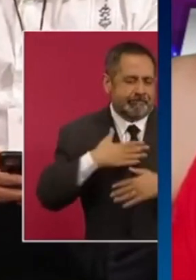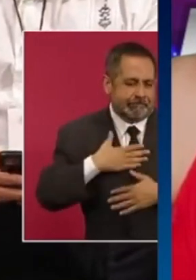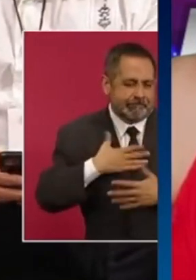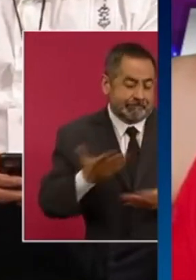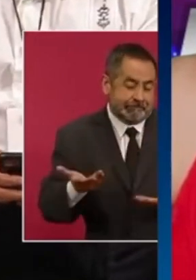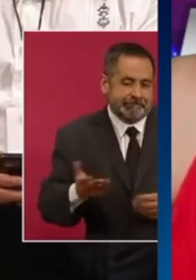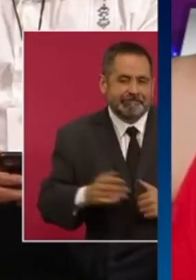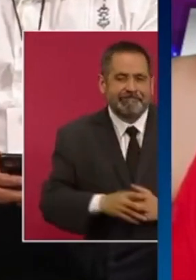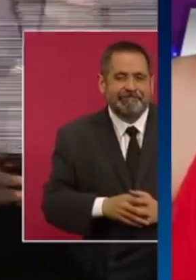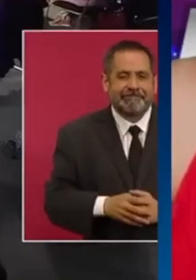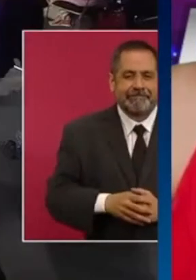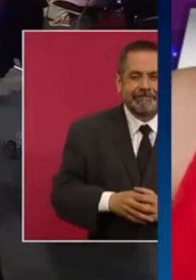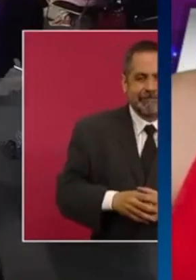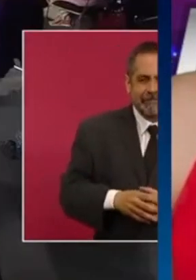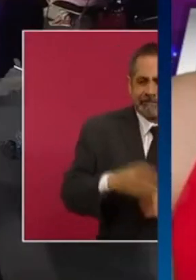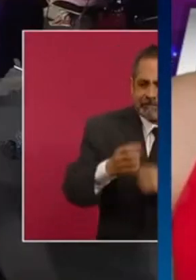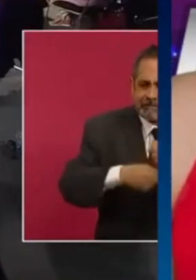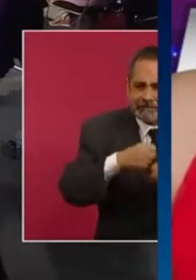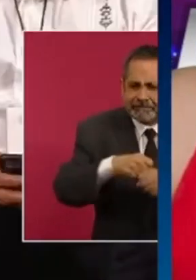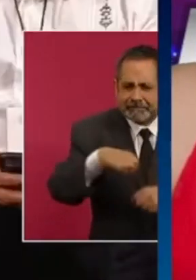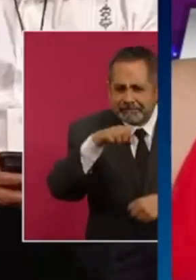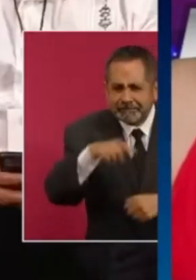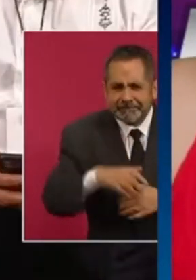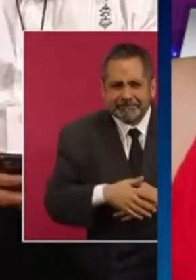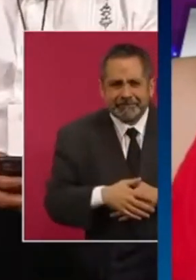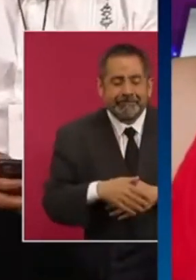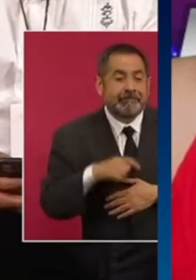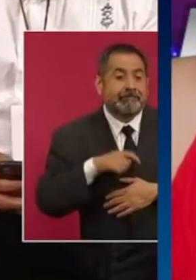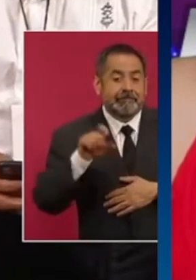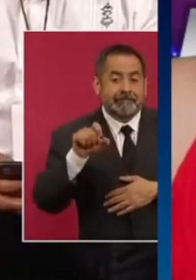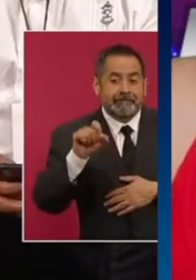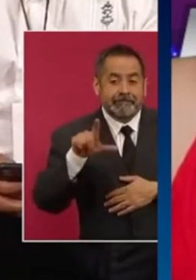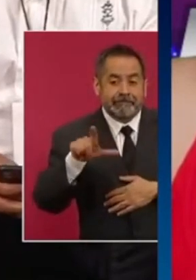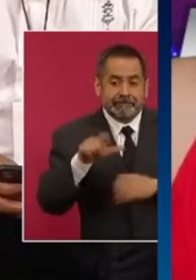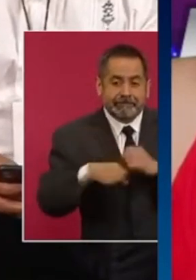Vivo. ¿Y qué edad tienes? Tengo 27.